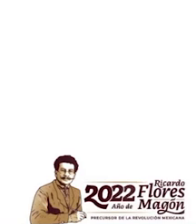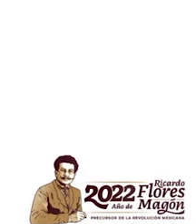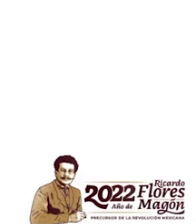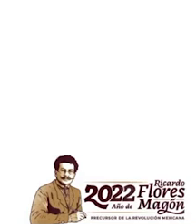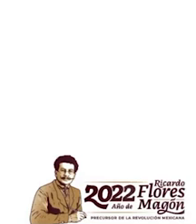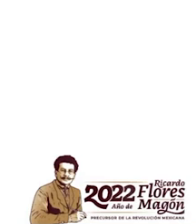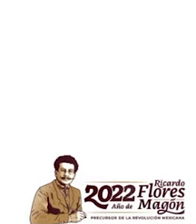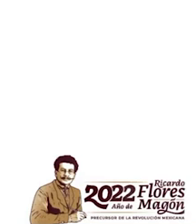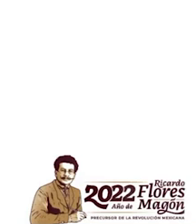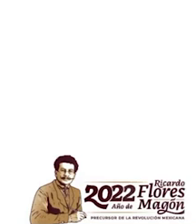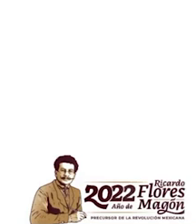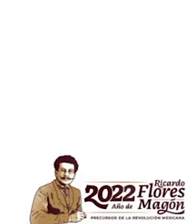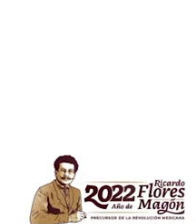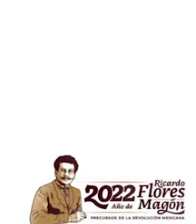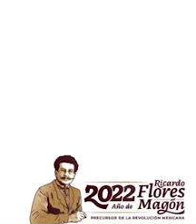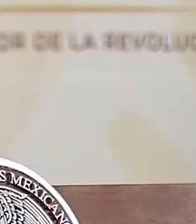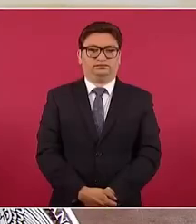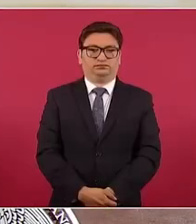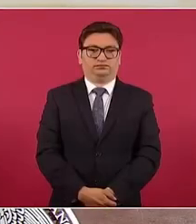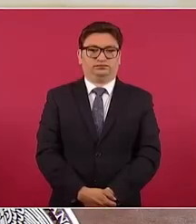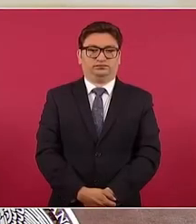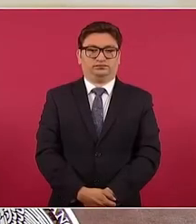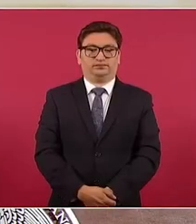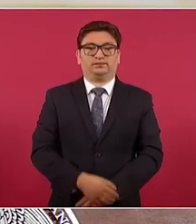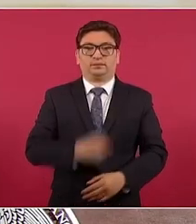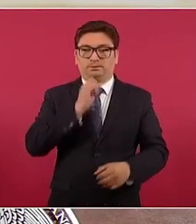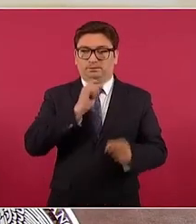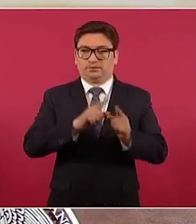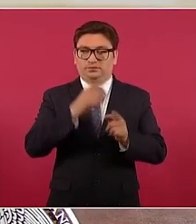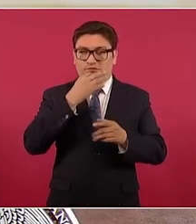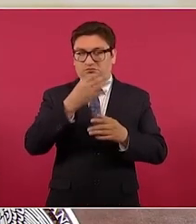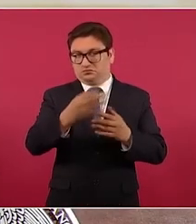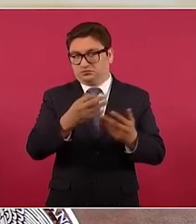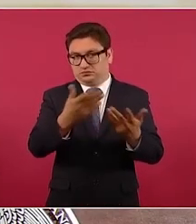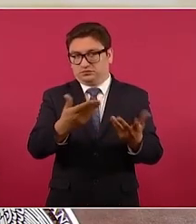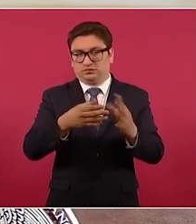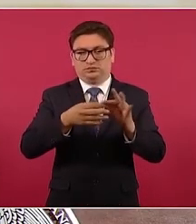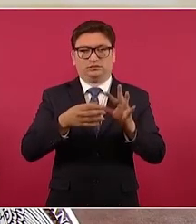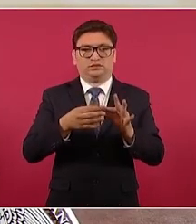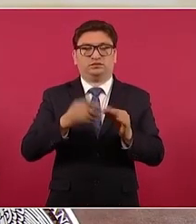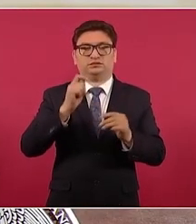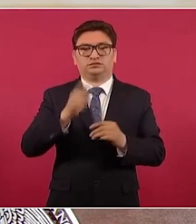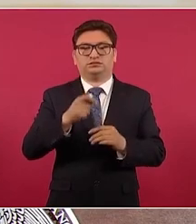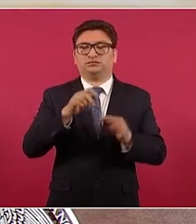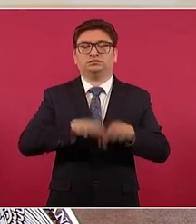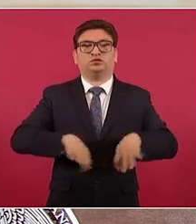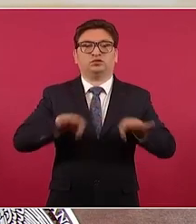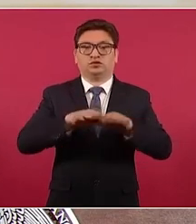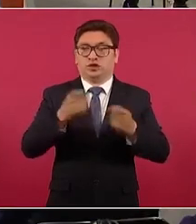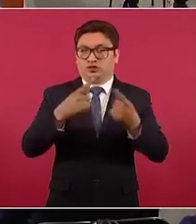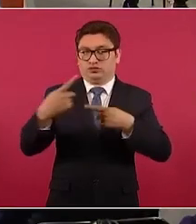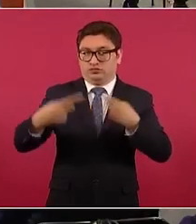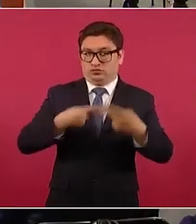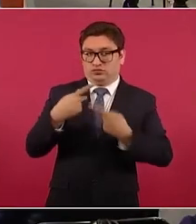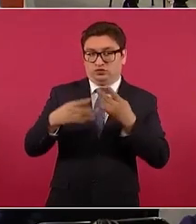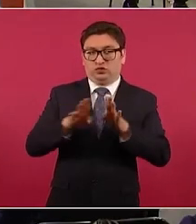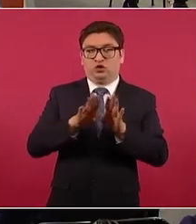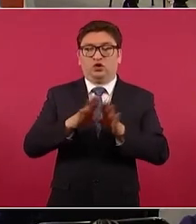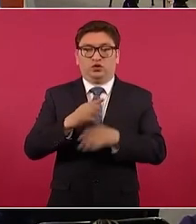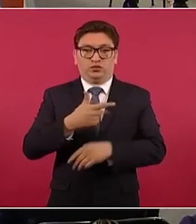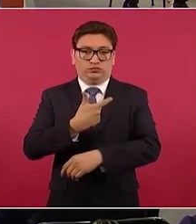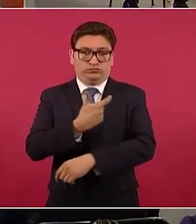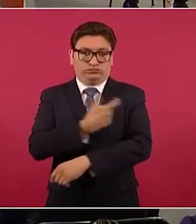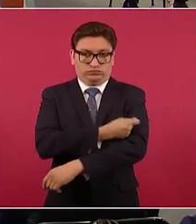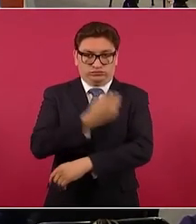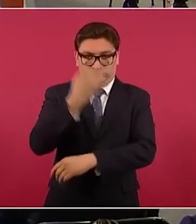dosis y queremos también aquí comentar un elemento importante nos han preguntado sobre el intervalo entre dosis